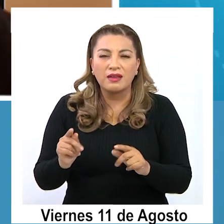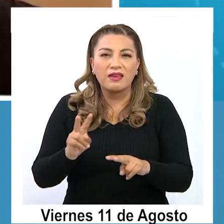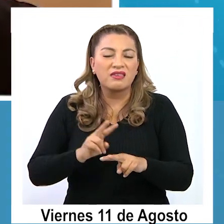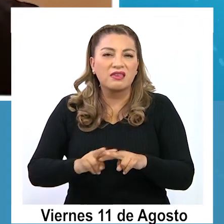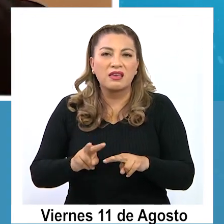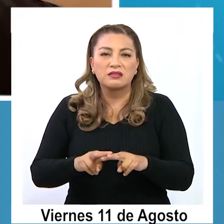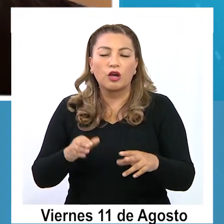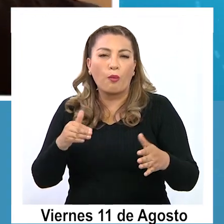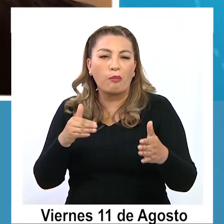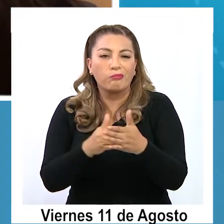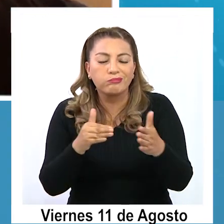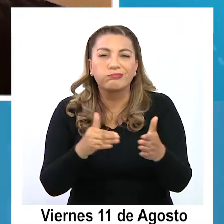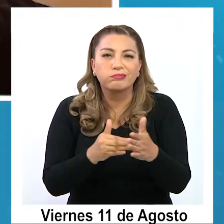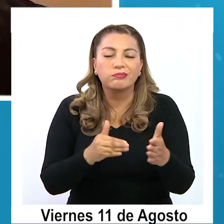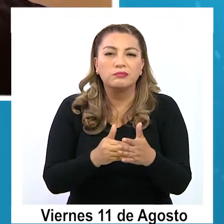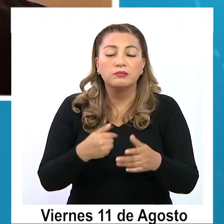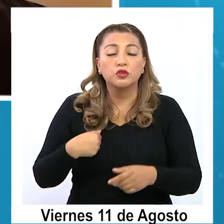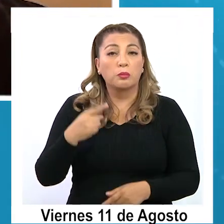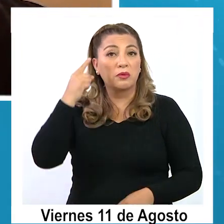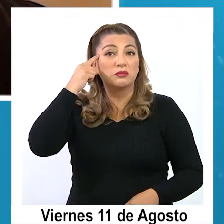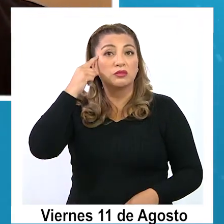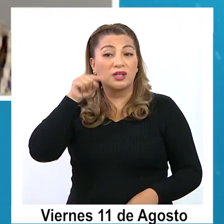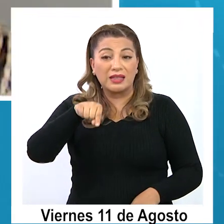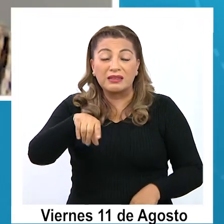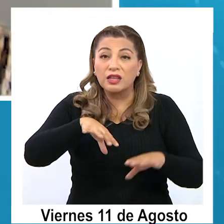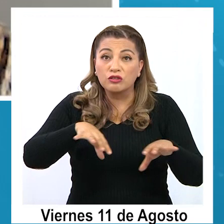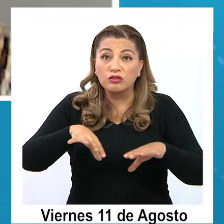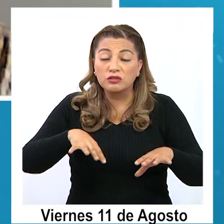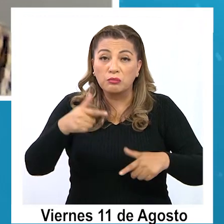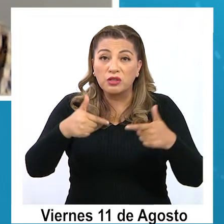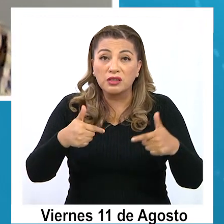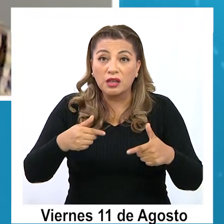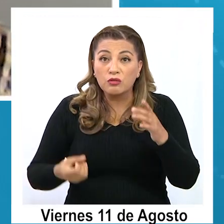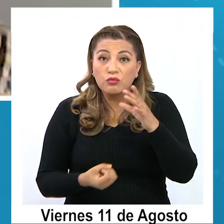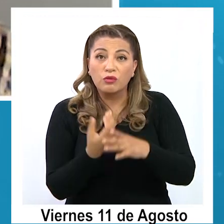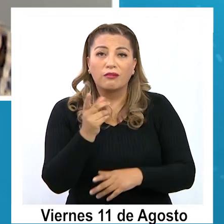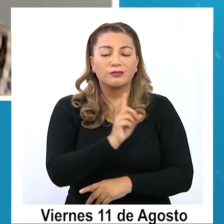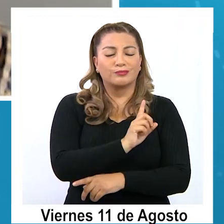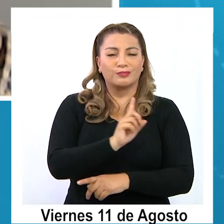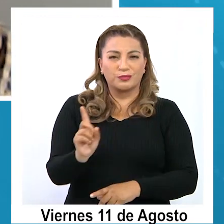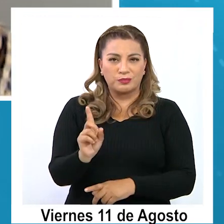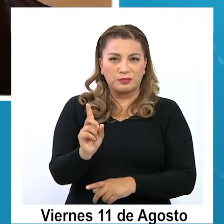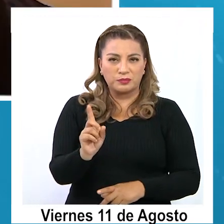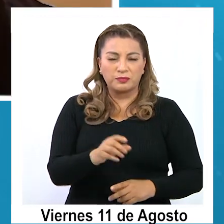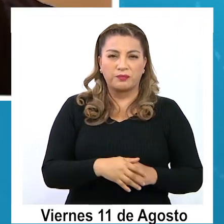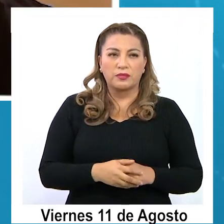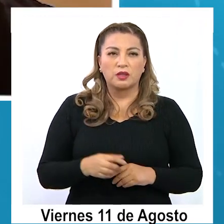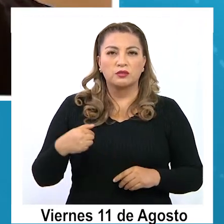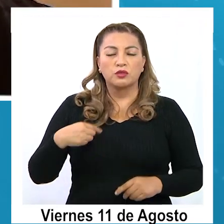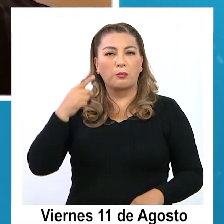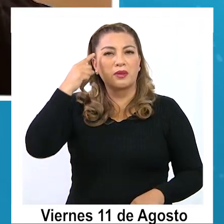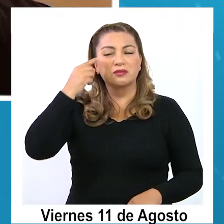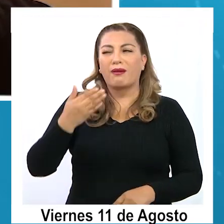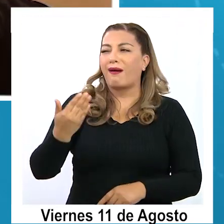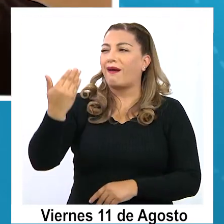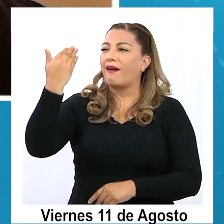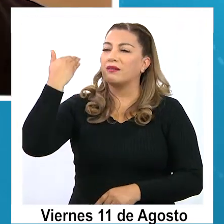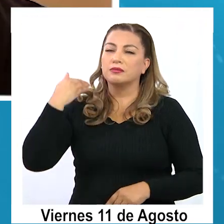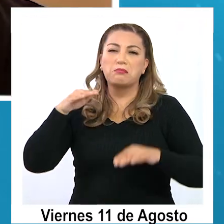Primero, yo creo que no es nuevo, yo creo que venía siendo una práctica